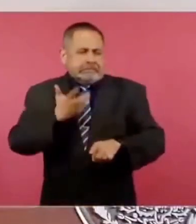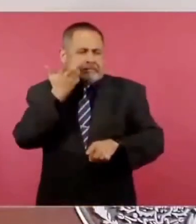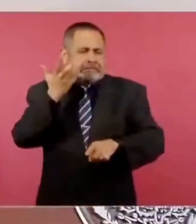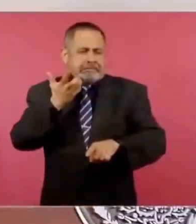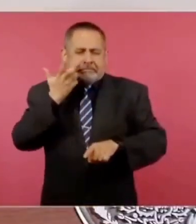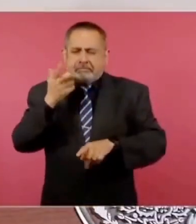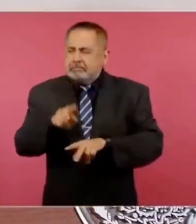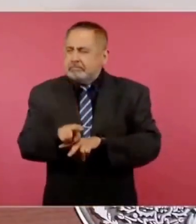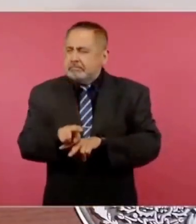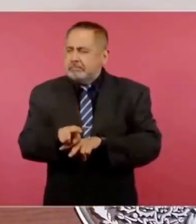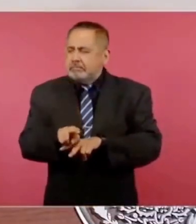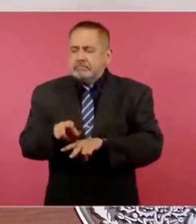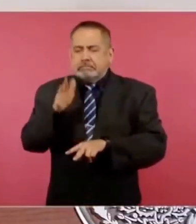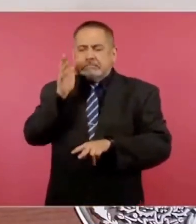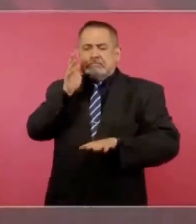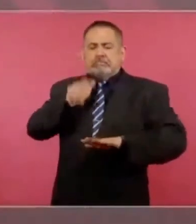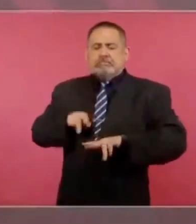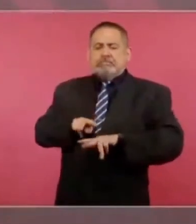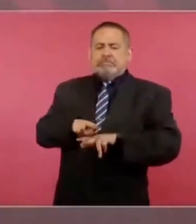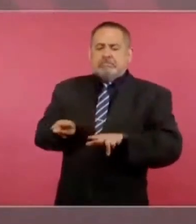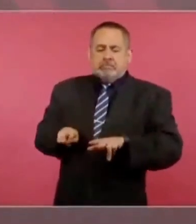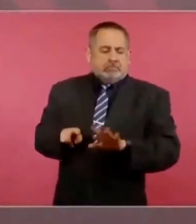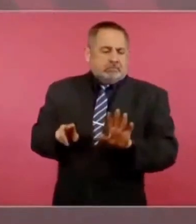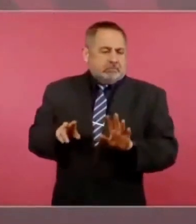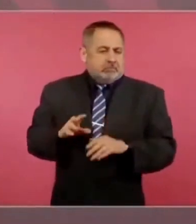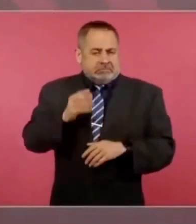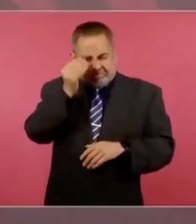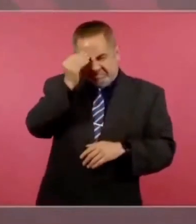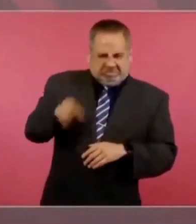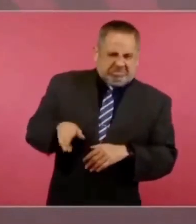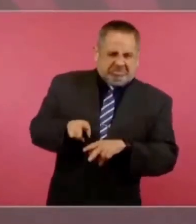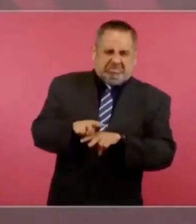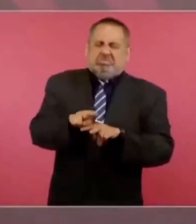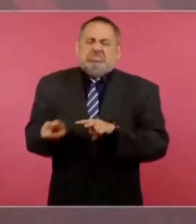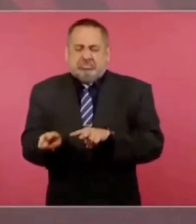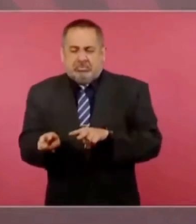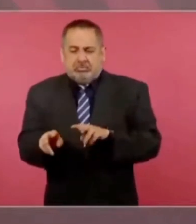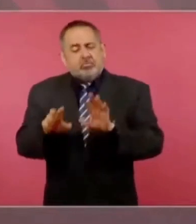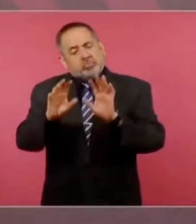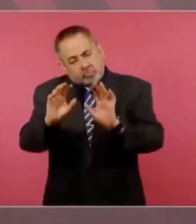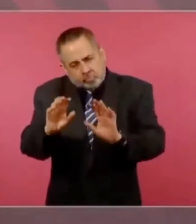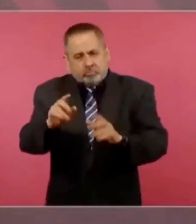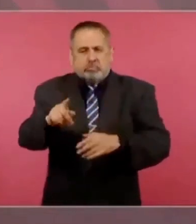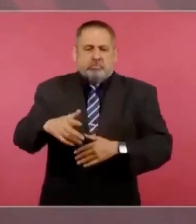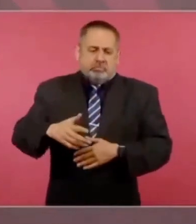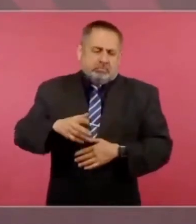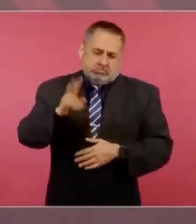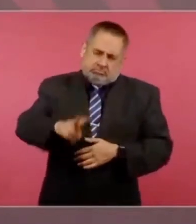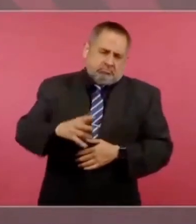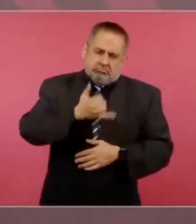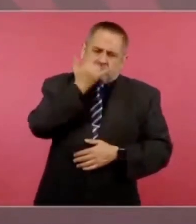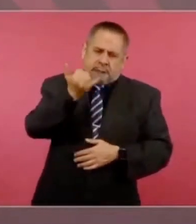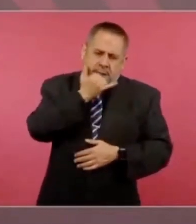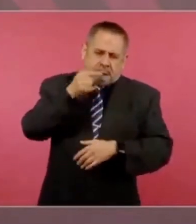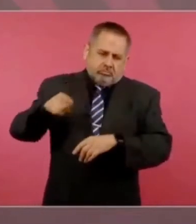o fue un error de los responsables